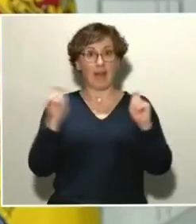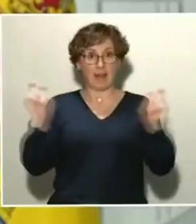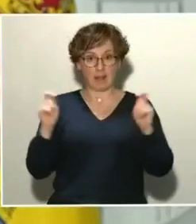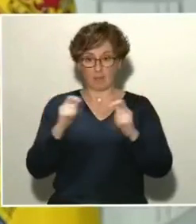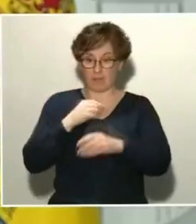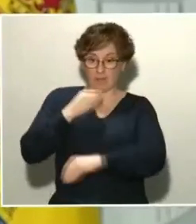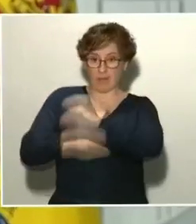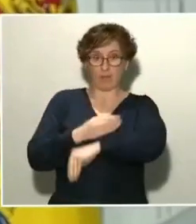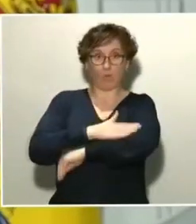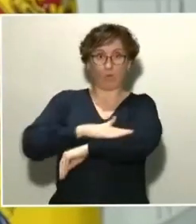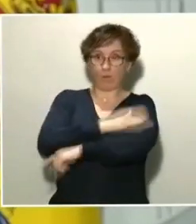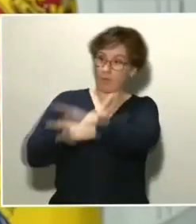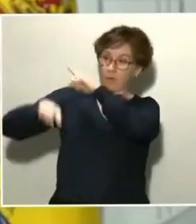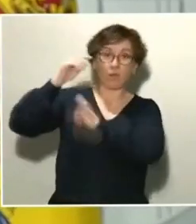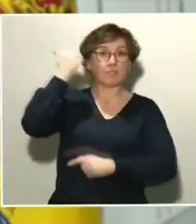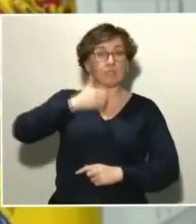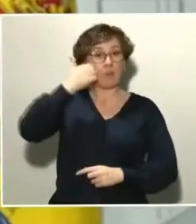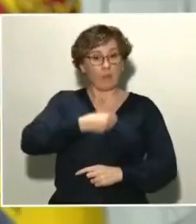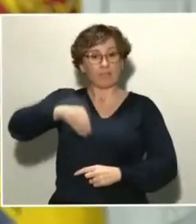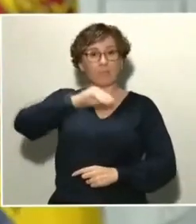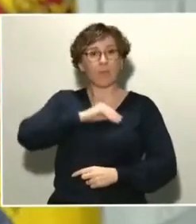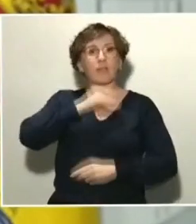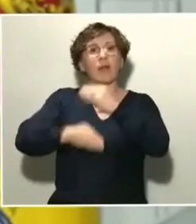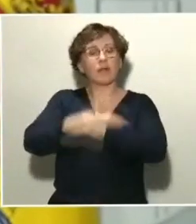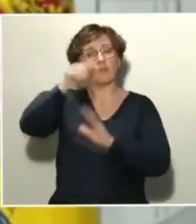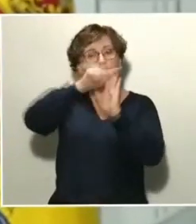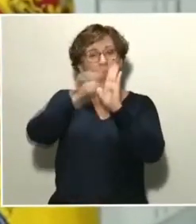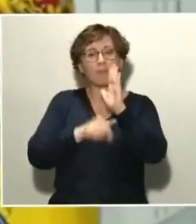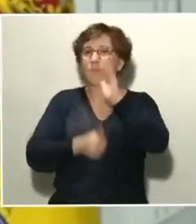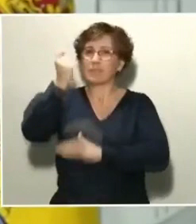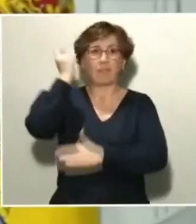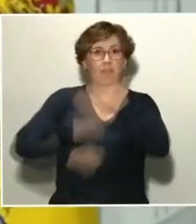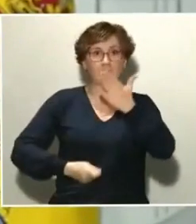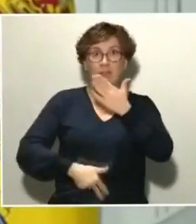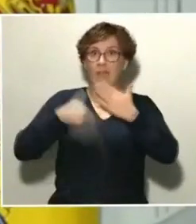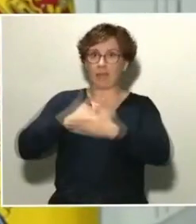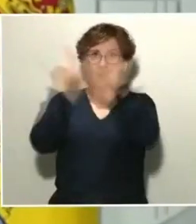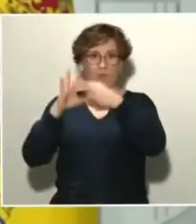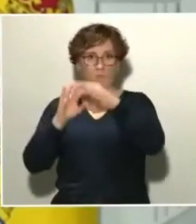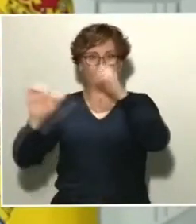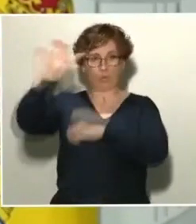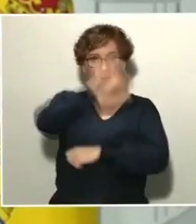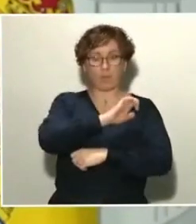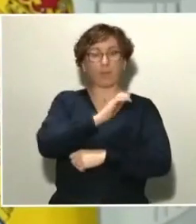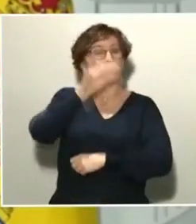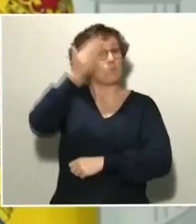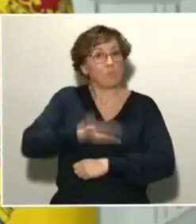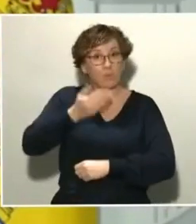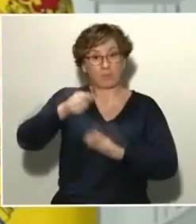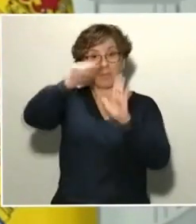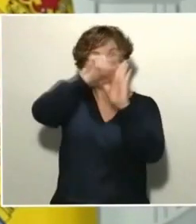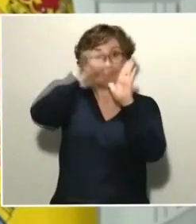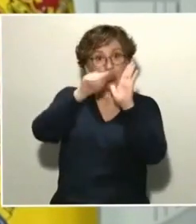sábado pasado, las medidas más drásticas en el conjunto de la Unión Europea. Es muy importante que esas medidas, como está, por otra parte,